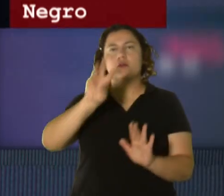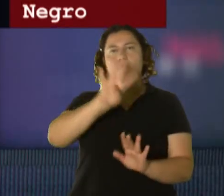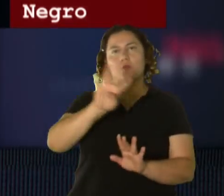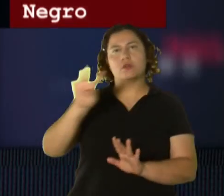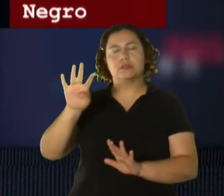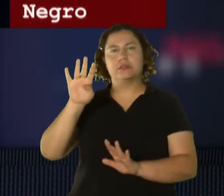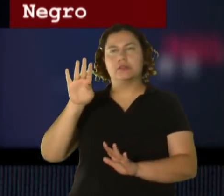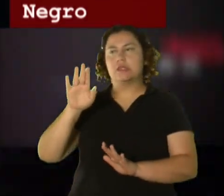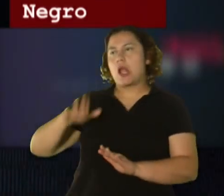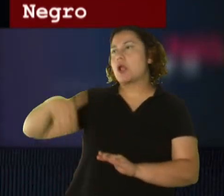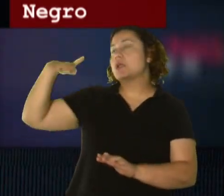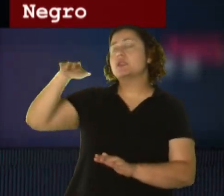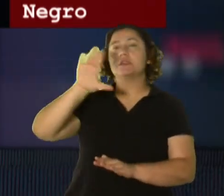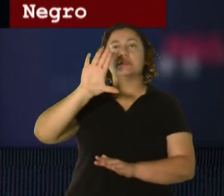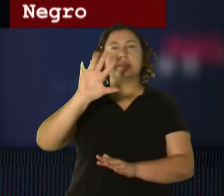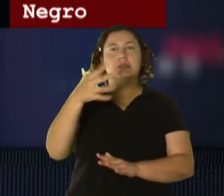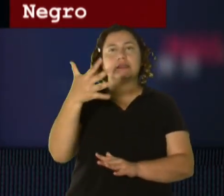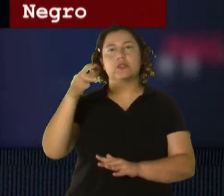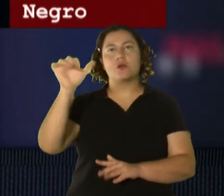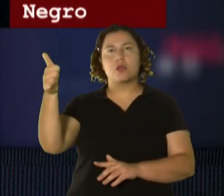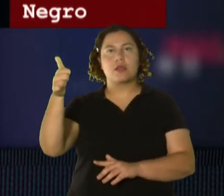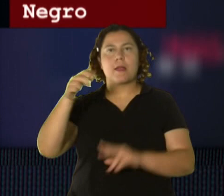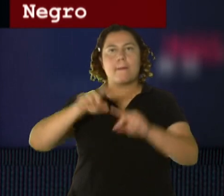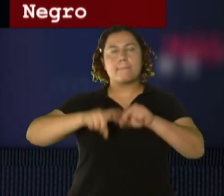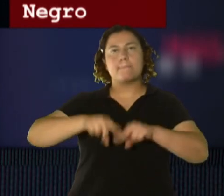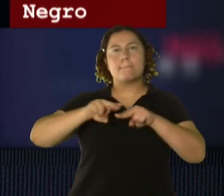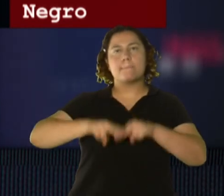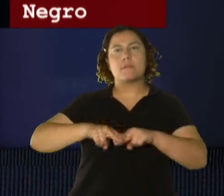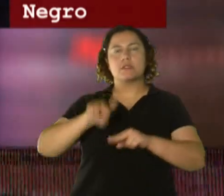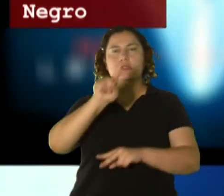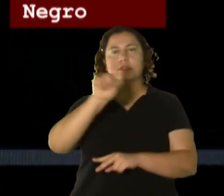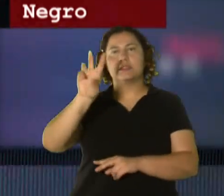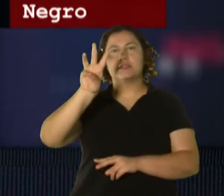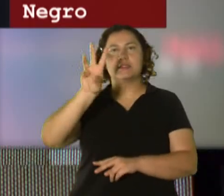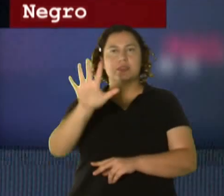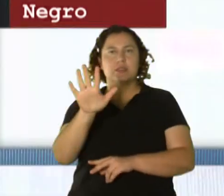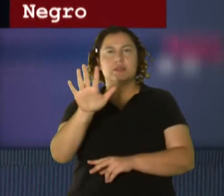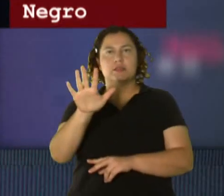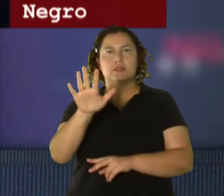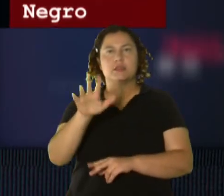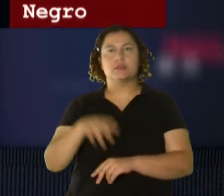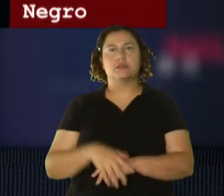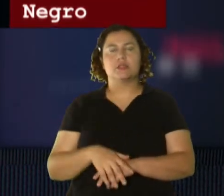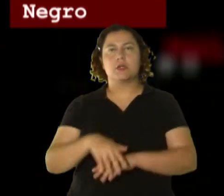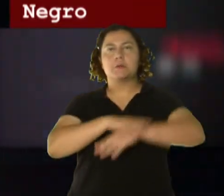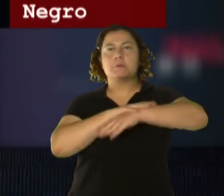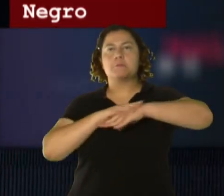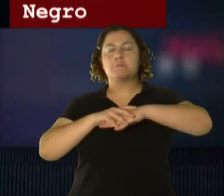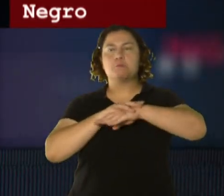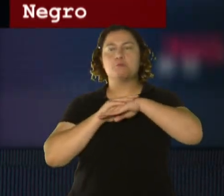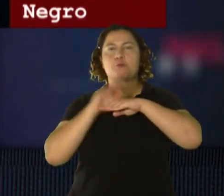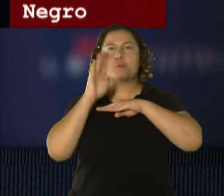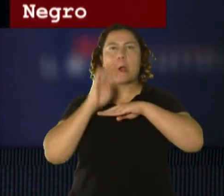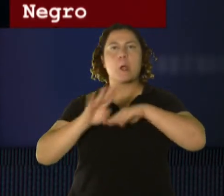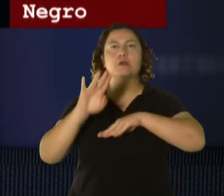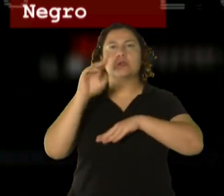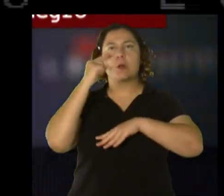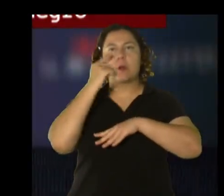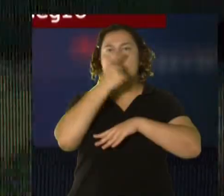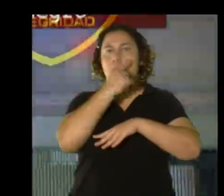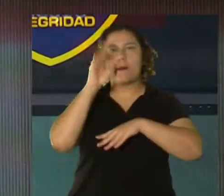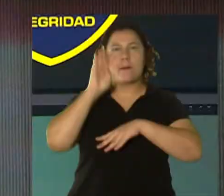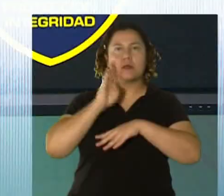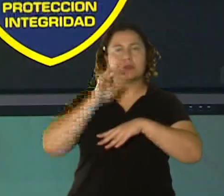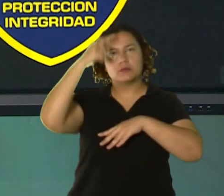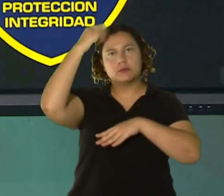5'10", pesa unas 165 libras, es de tez trigueña, ojos color marrón y el cabello negro.